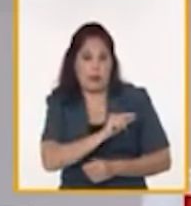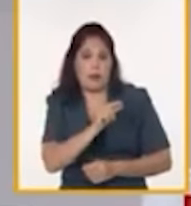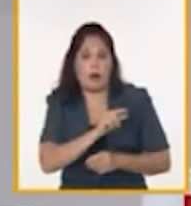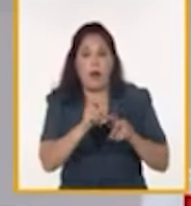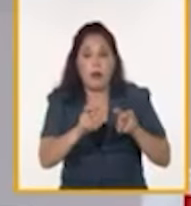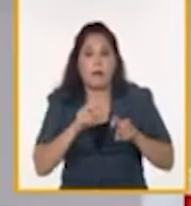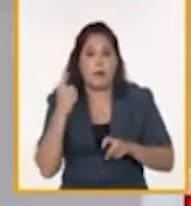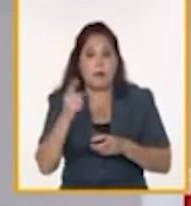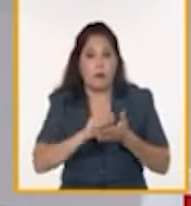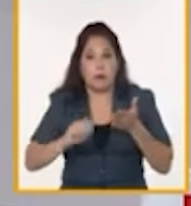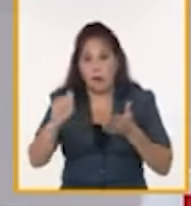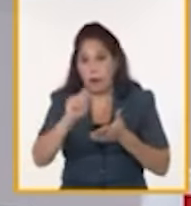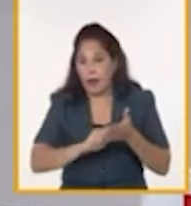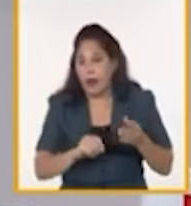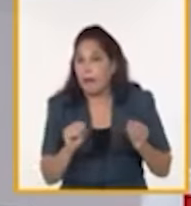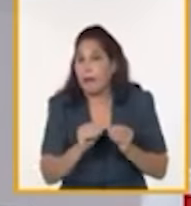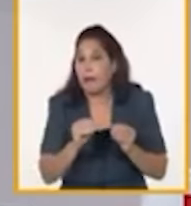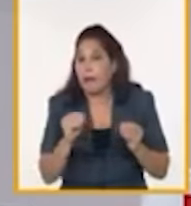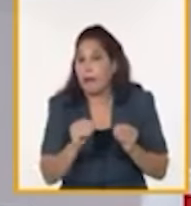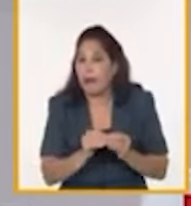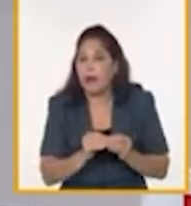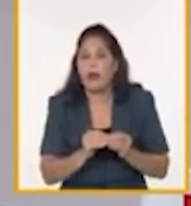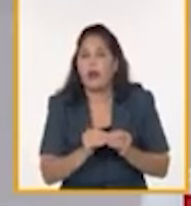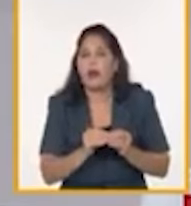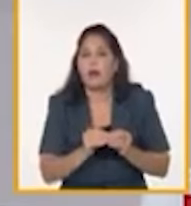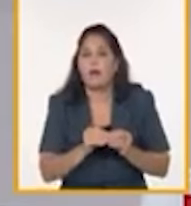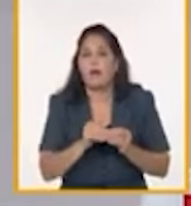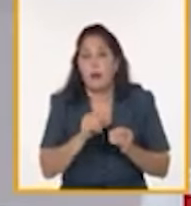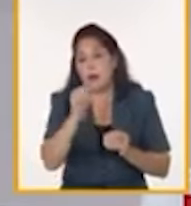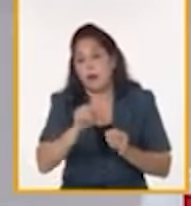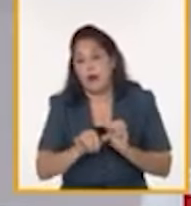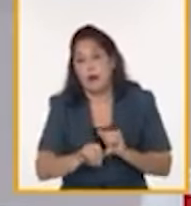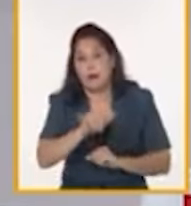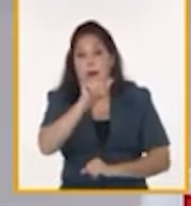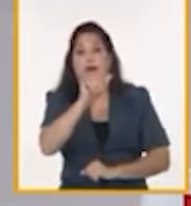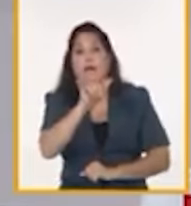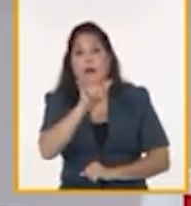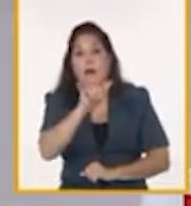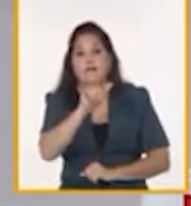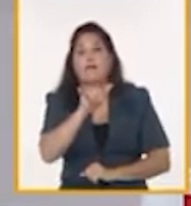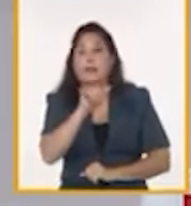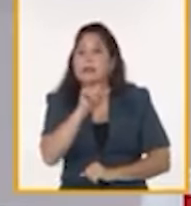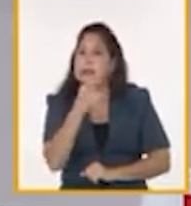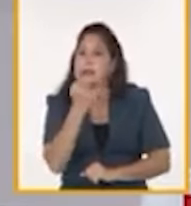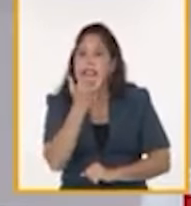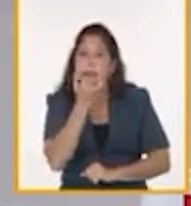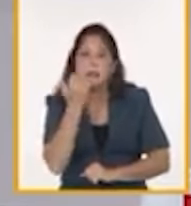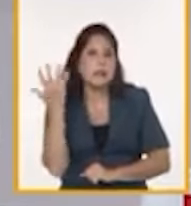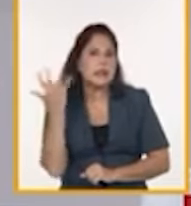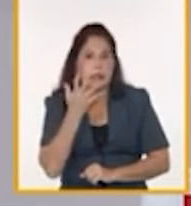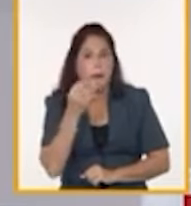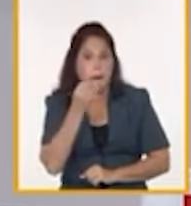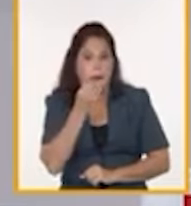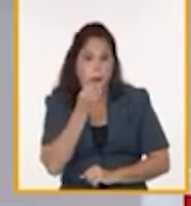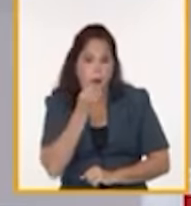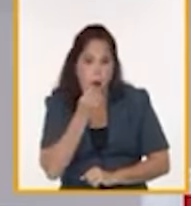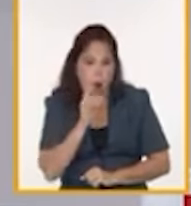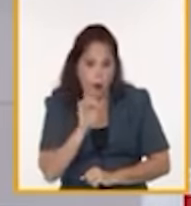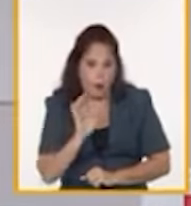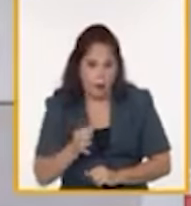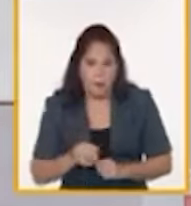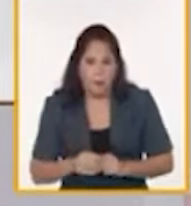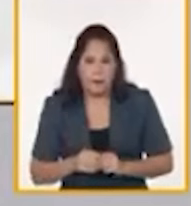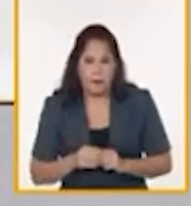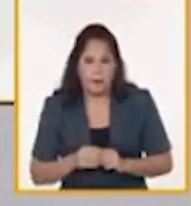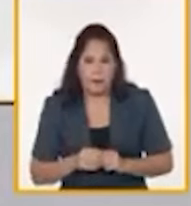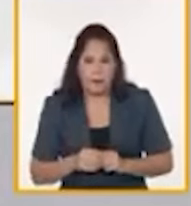Asamblea Nacional, que tienen que ver con toda la política migratoria, también hay una acotación de quiénes son los que pueden ejercer, en este caso, los